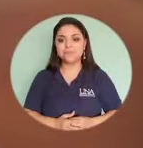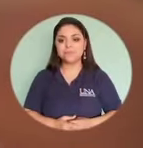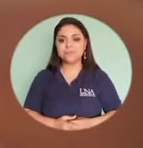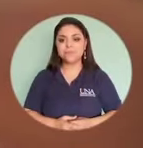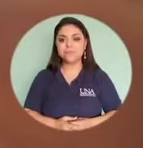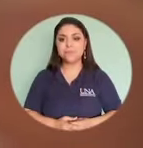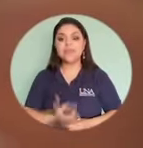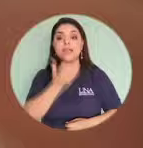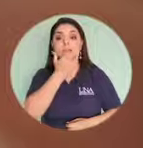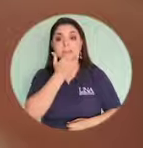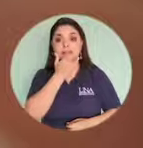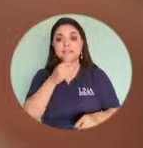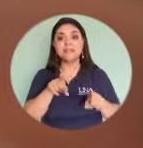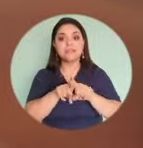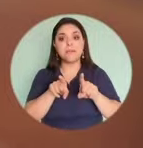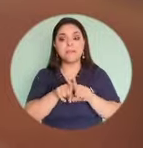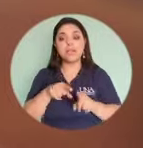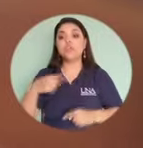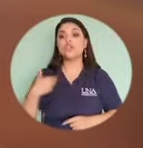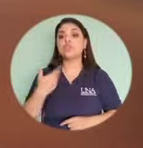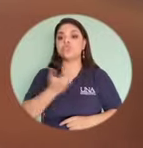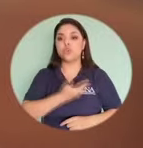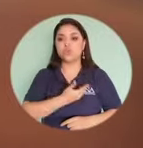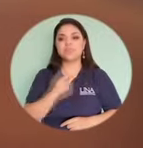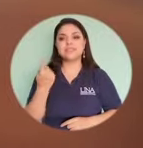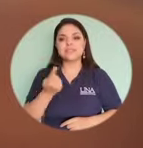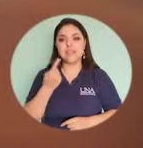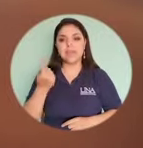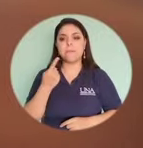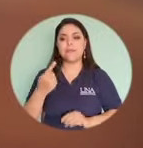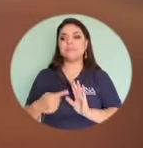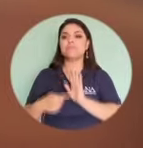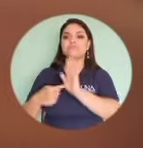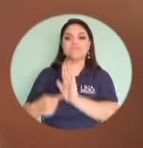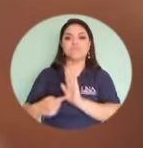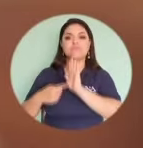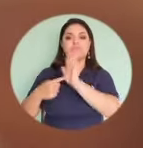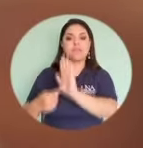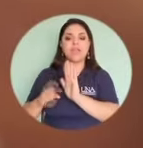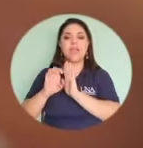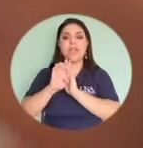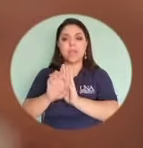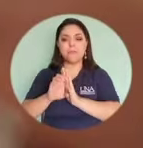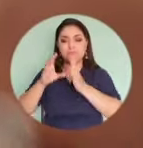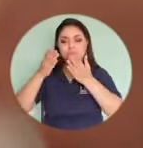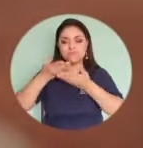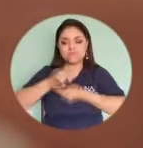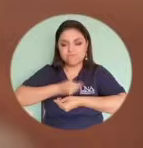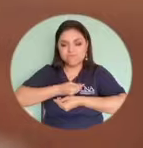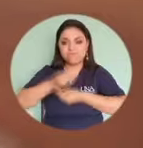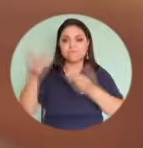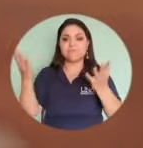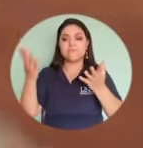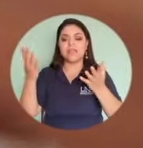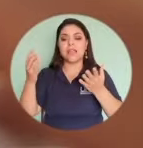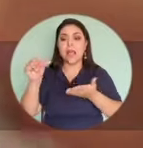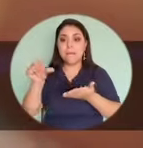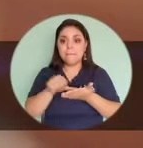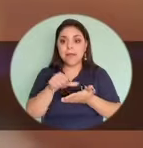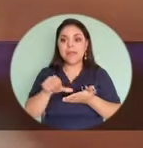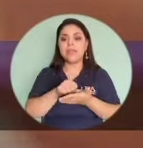Cuando somos propensos a estar poniendo, o más bien cuando estamos poniendo, a nivel de